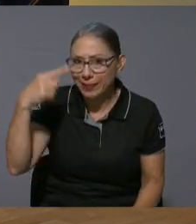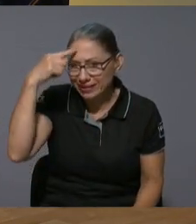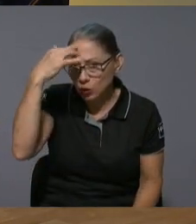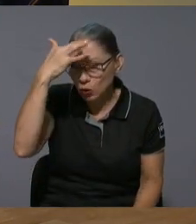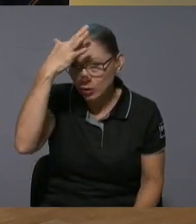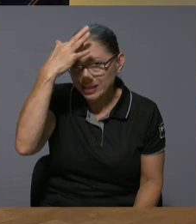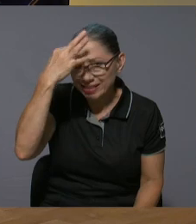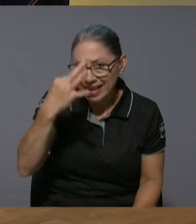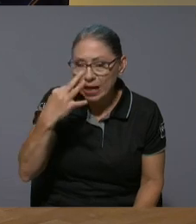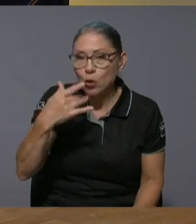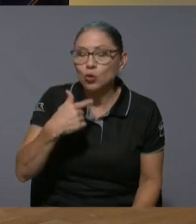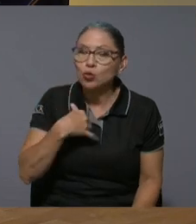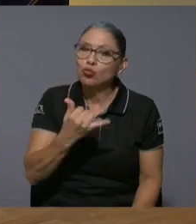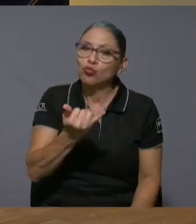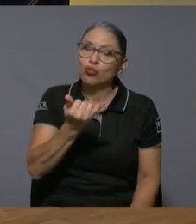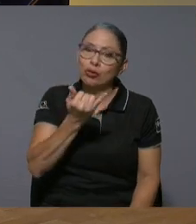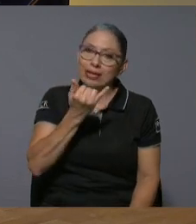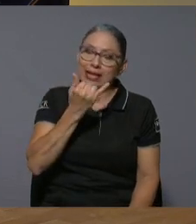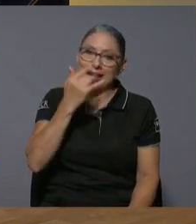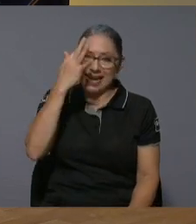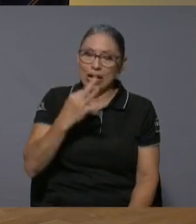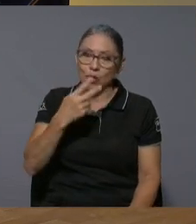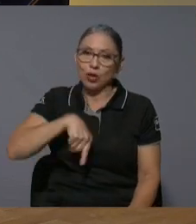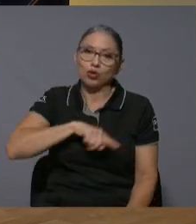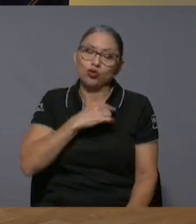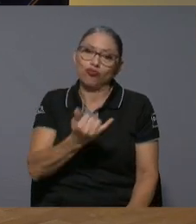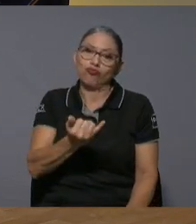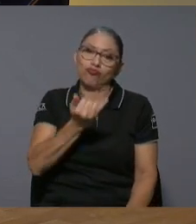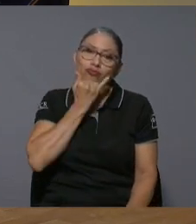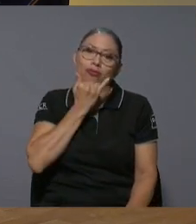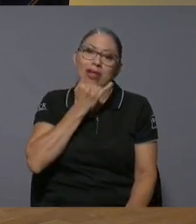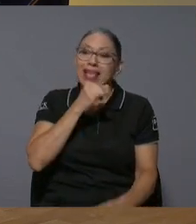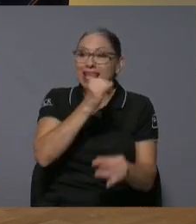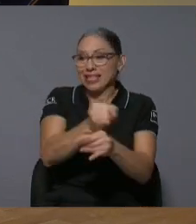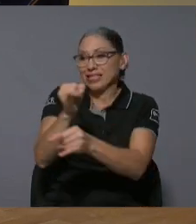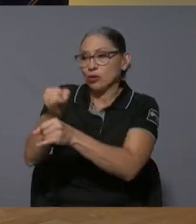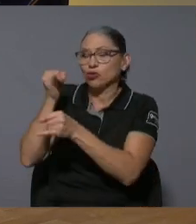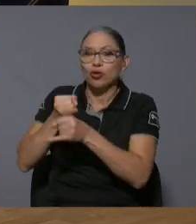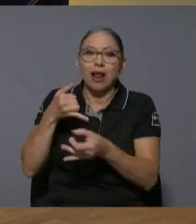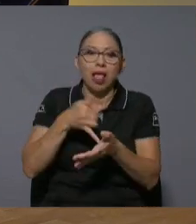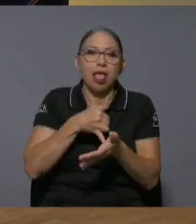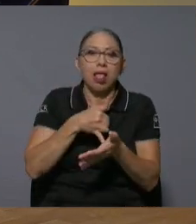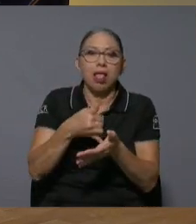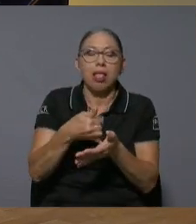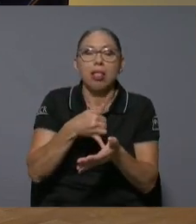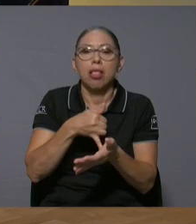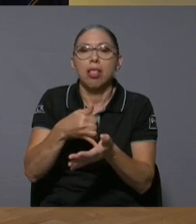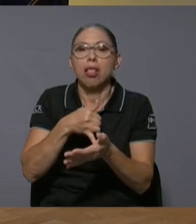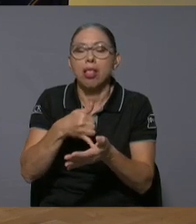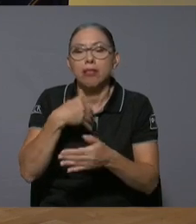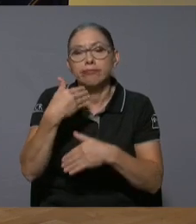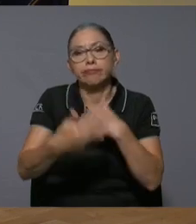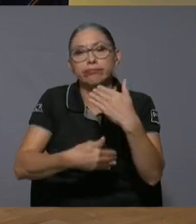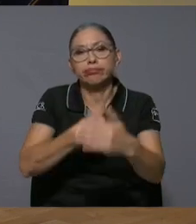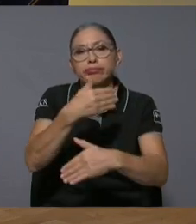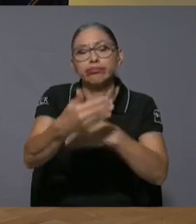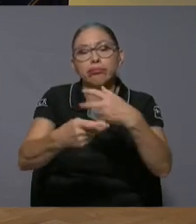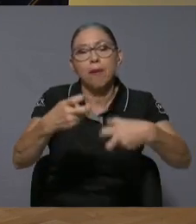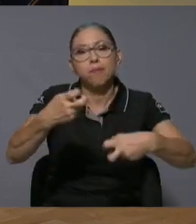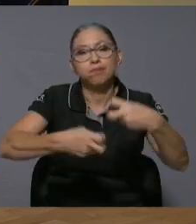debilitar esa institucionalidad que nos ha llevado a los problemas que venimos arrastrando ya